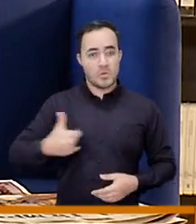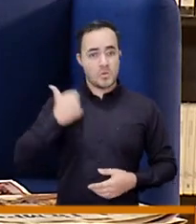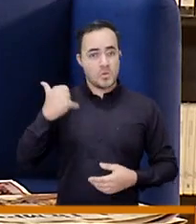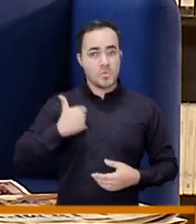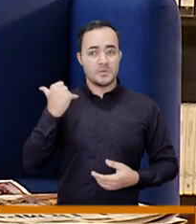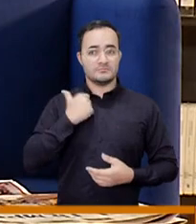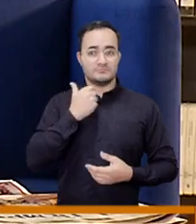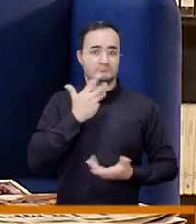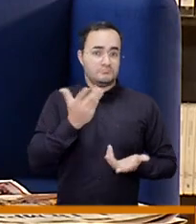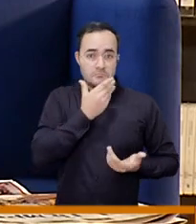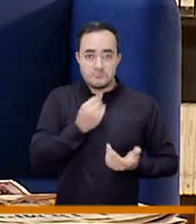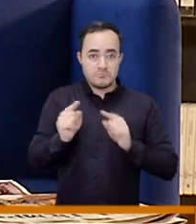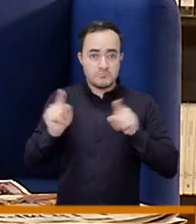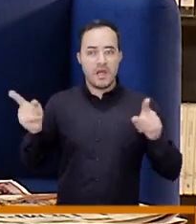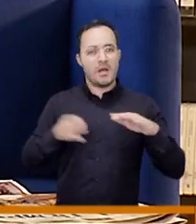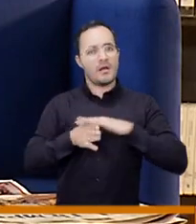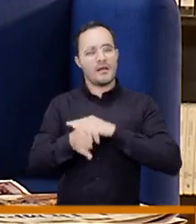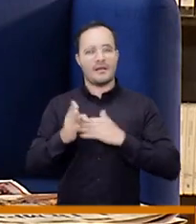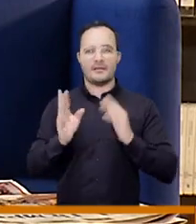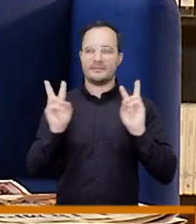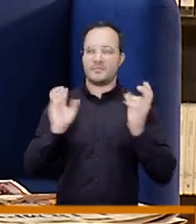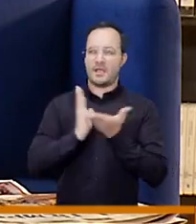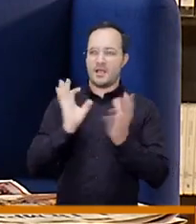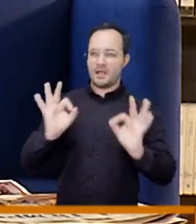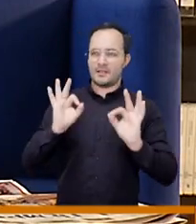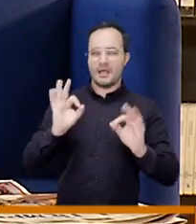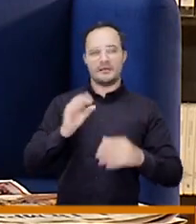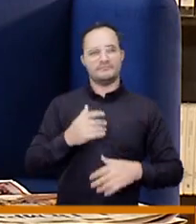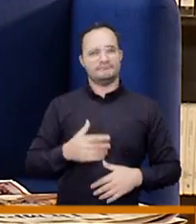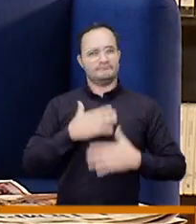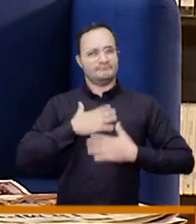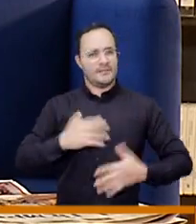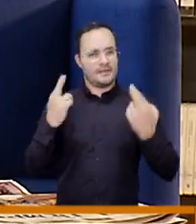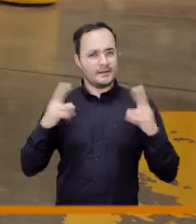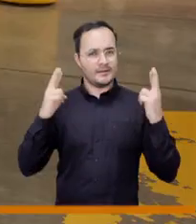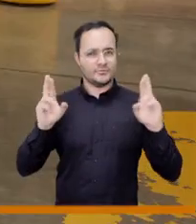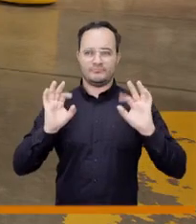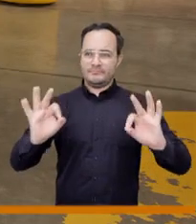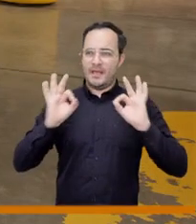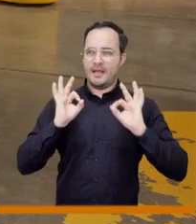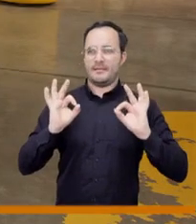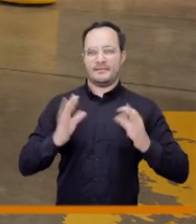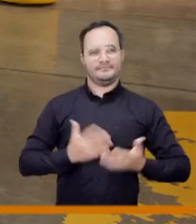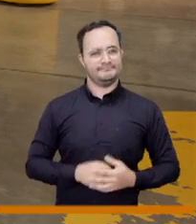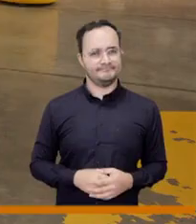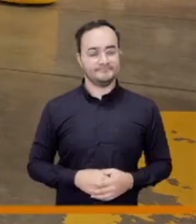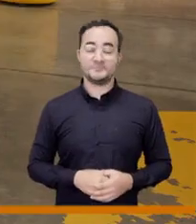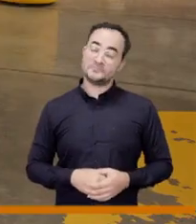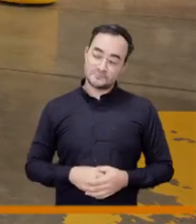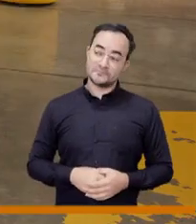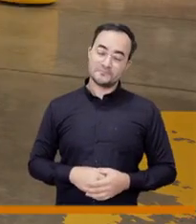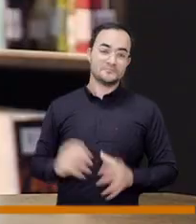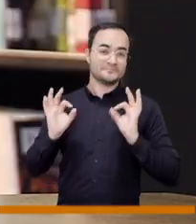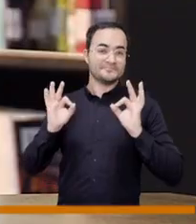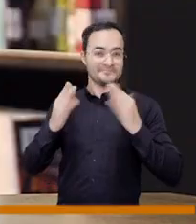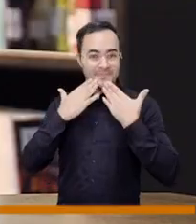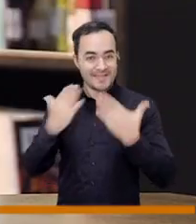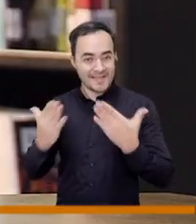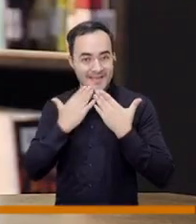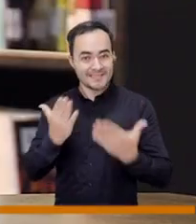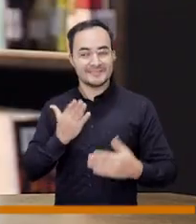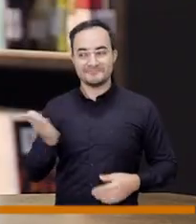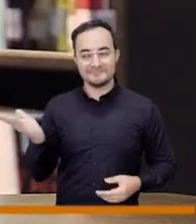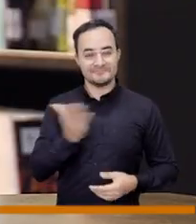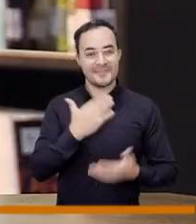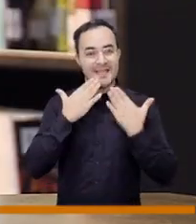y adolescentes puedan tener educación de calidad recreación de calidad y la salud que se requiere bueno pues muchísimas gracias a nuestros